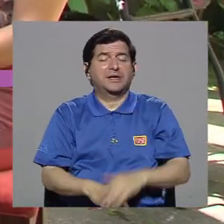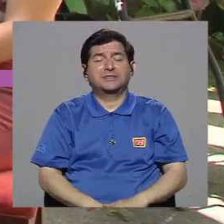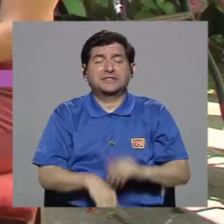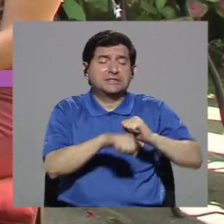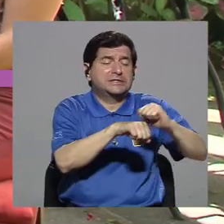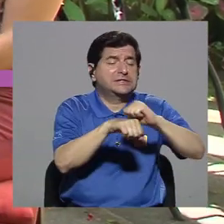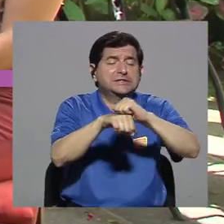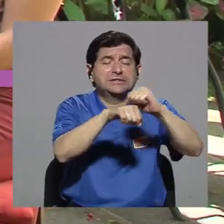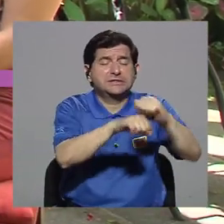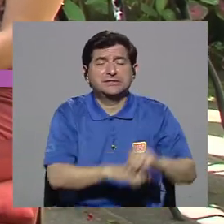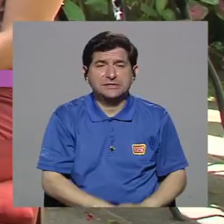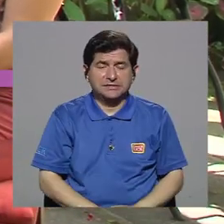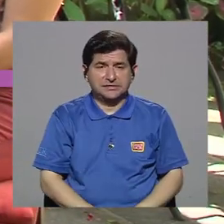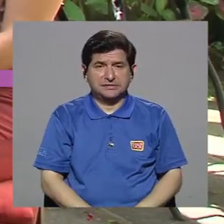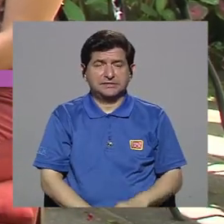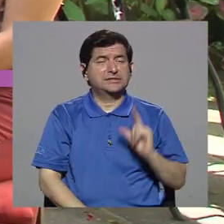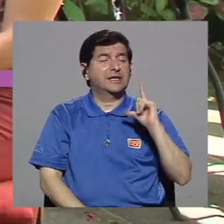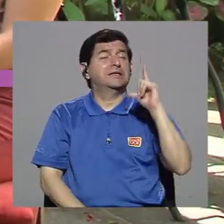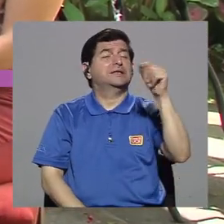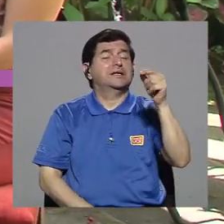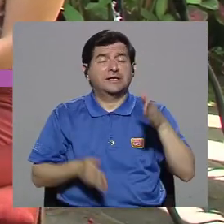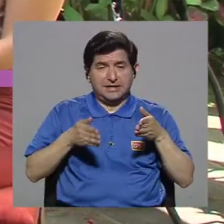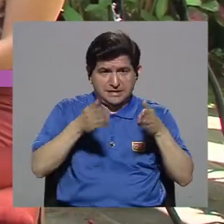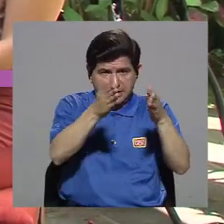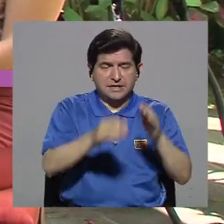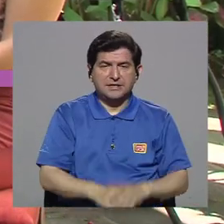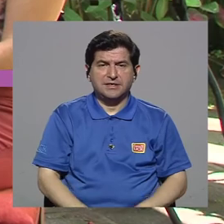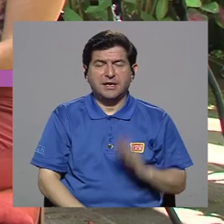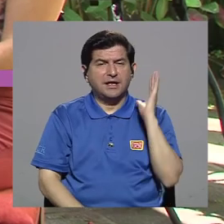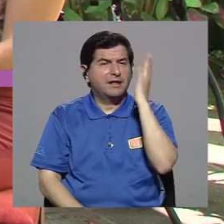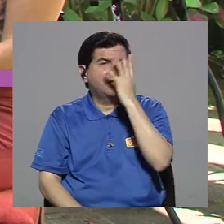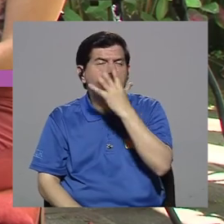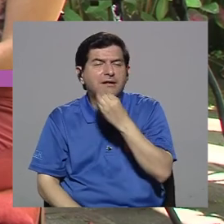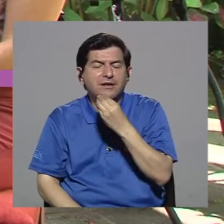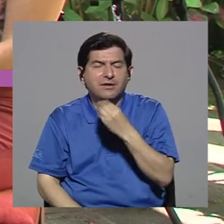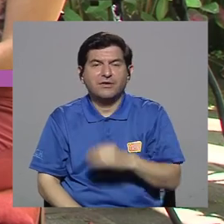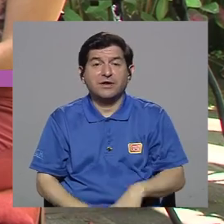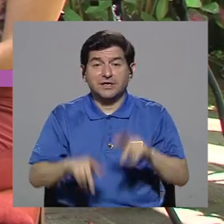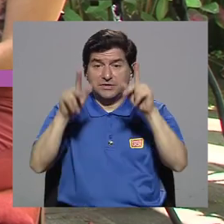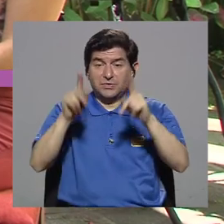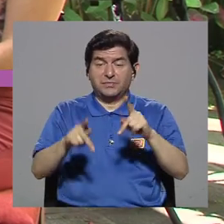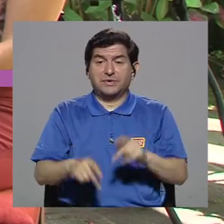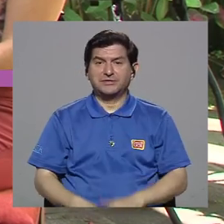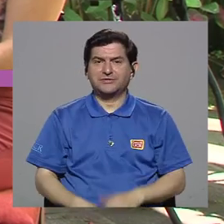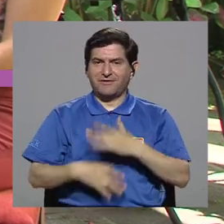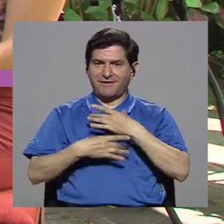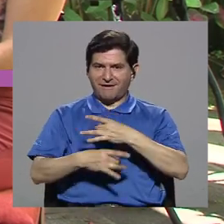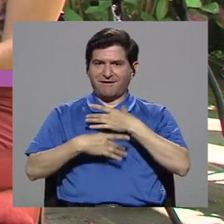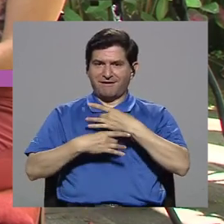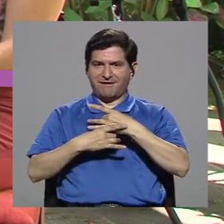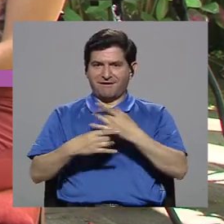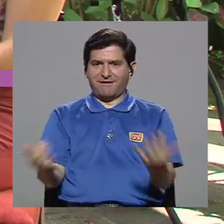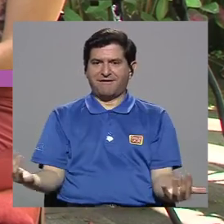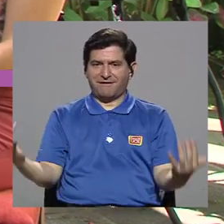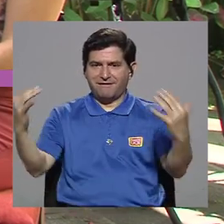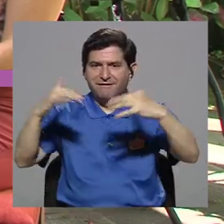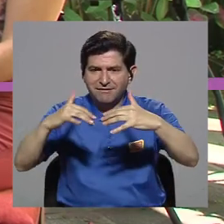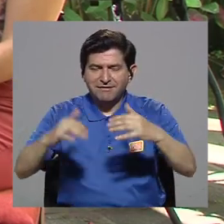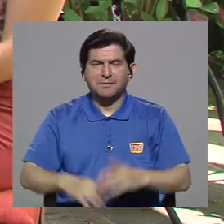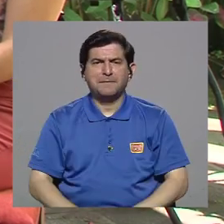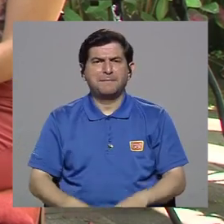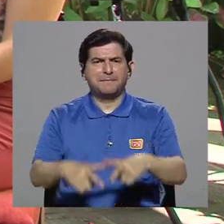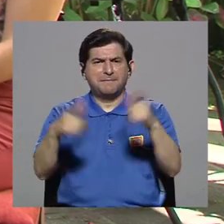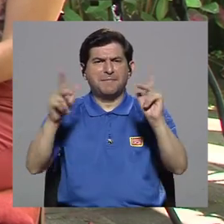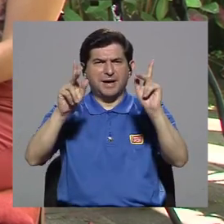es rural? Una calle, es decir, lo lindo trae a la gente, trae la presencia de la gente.